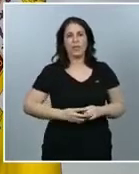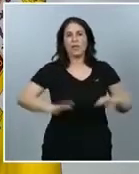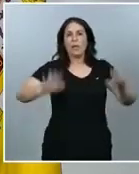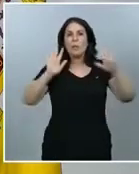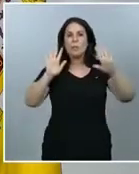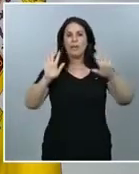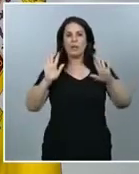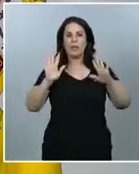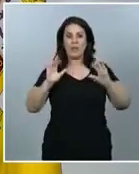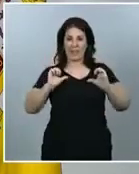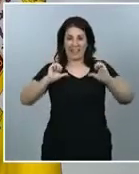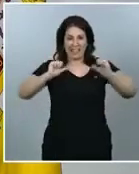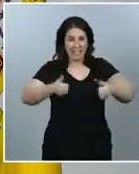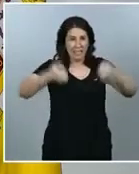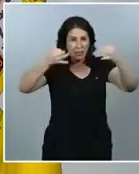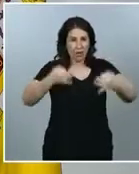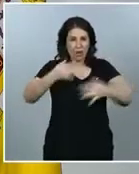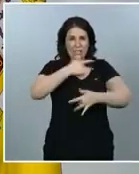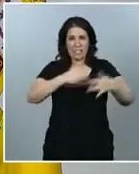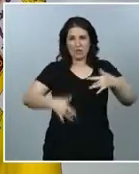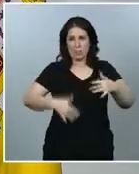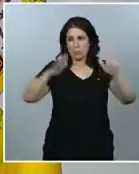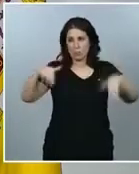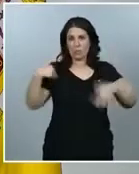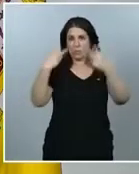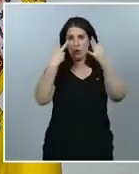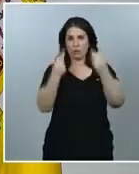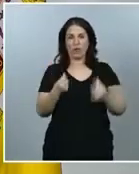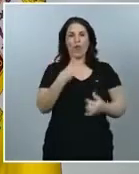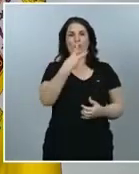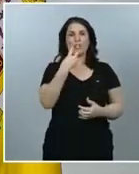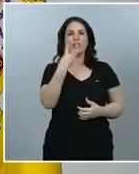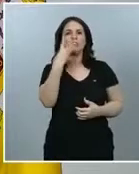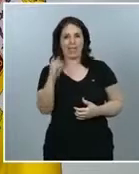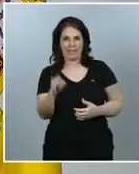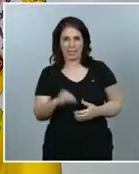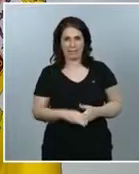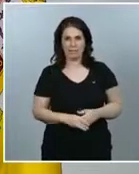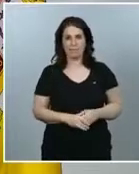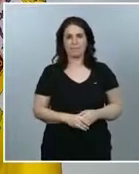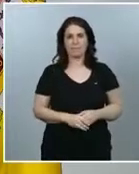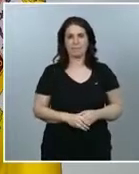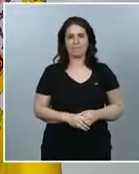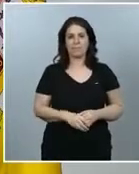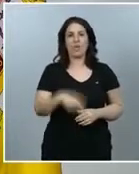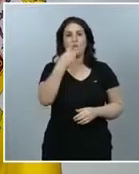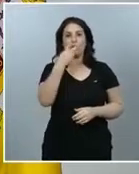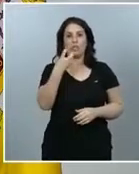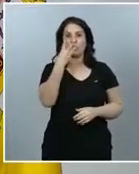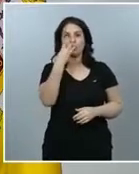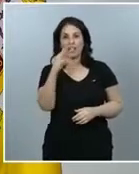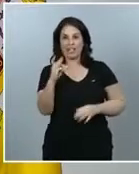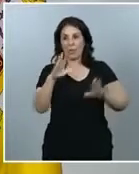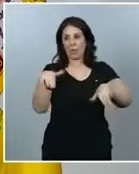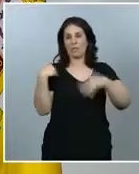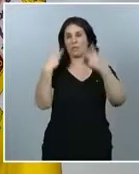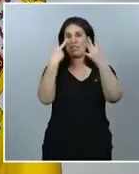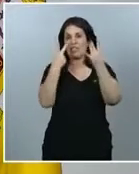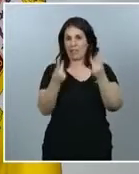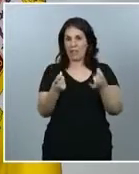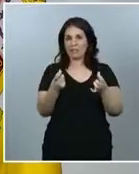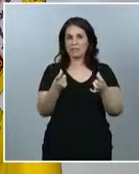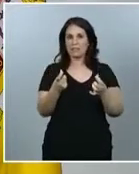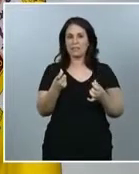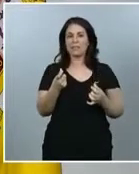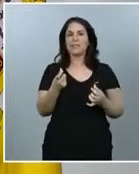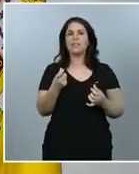de síntomas en los últimos siete días fueron 230 casos. Esos 230 casos en estos siete días indican una incidencia